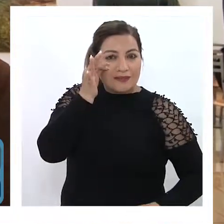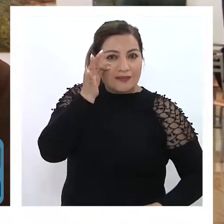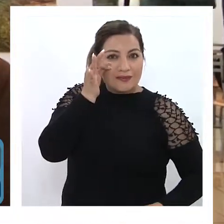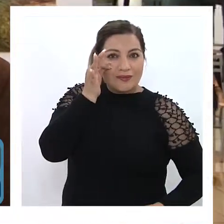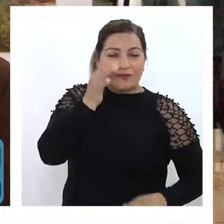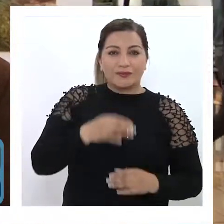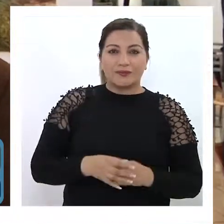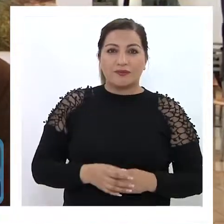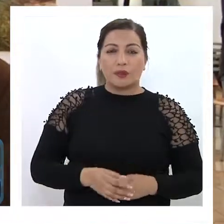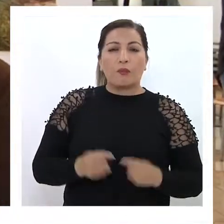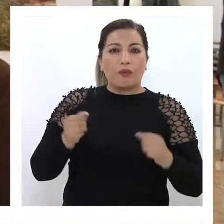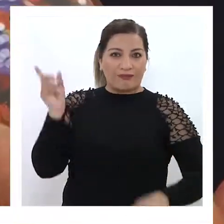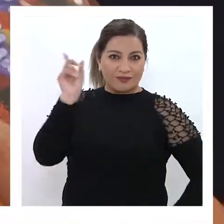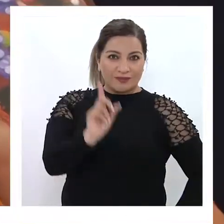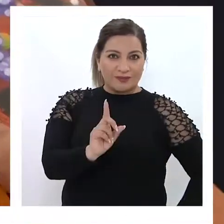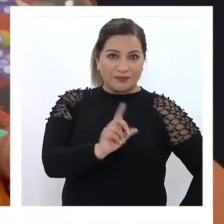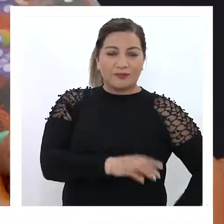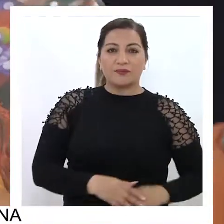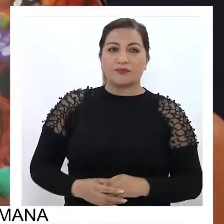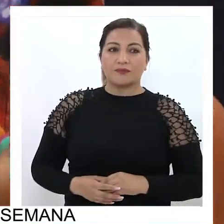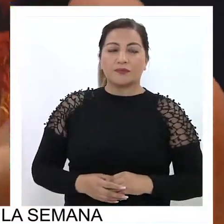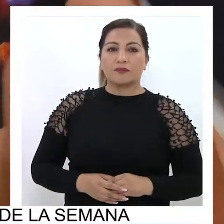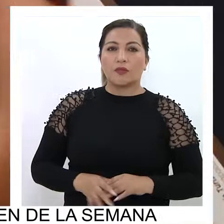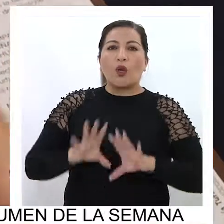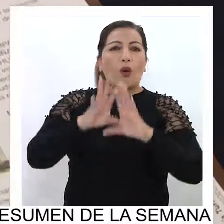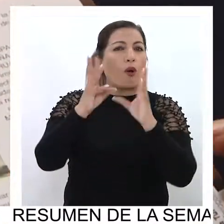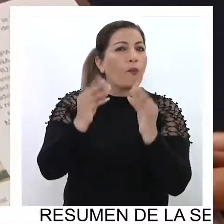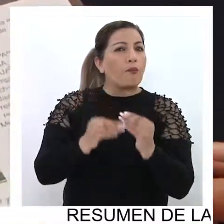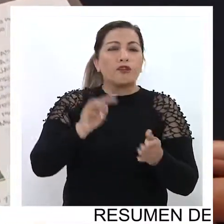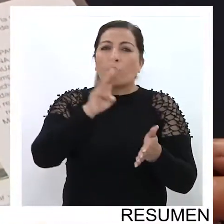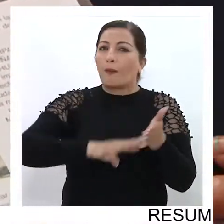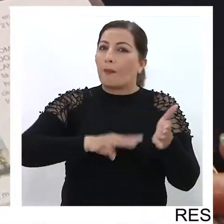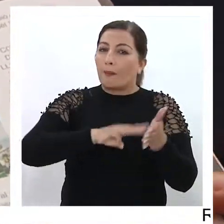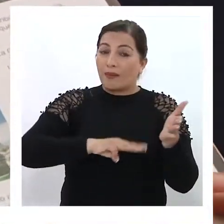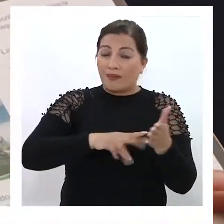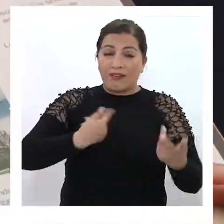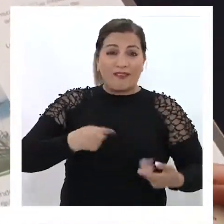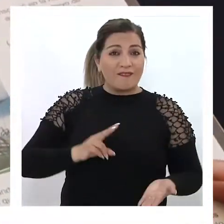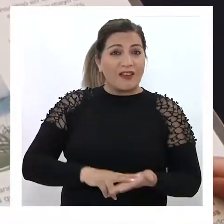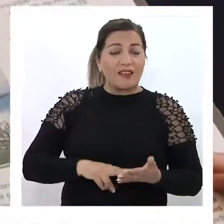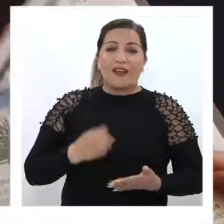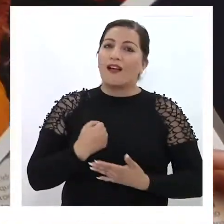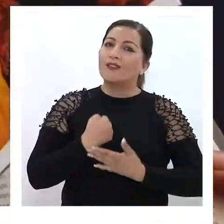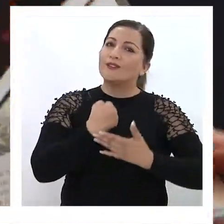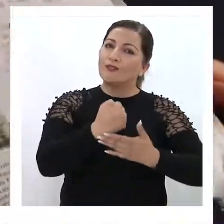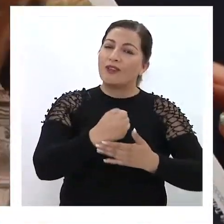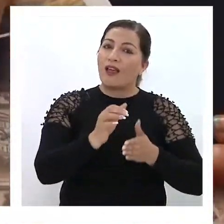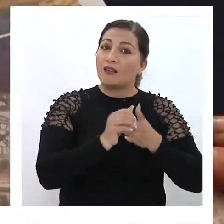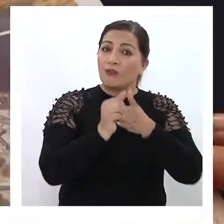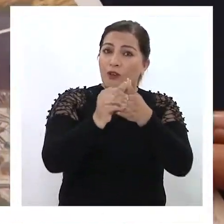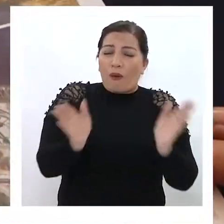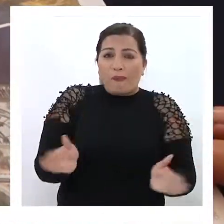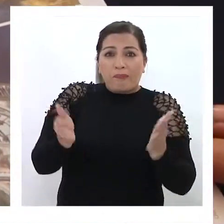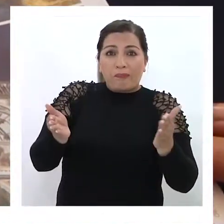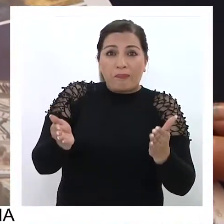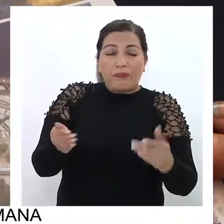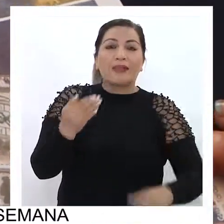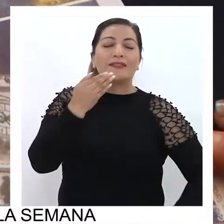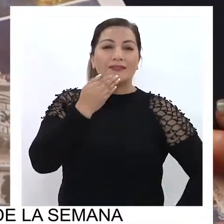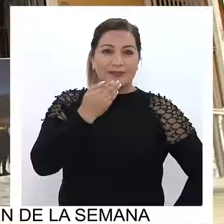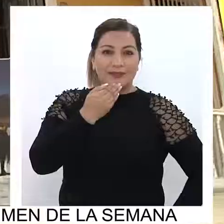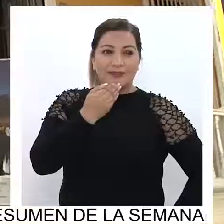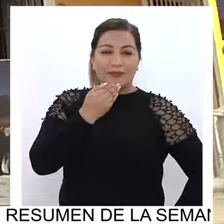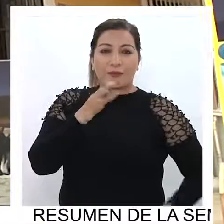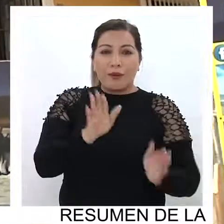público que las pueda apreciar. Un completo material que sin duda ayudará a promocionar el turismo, pero sobre